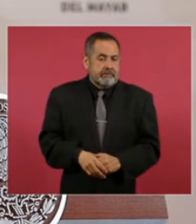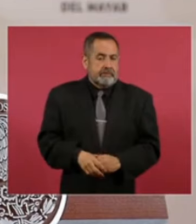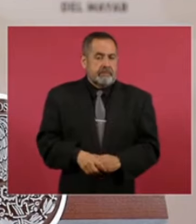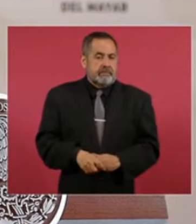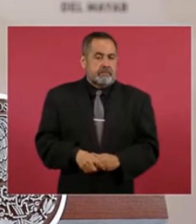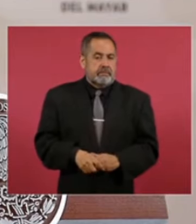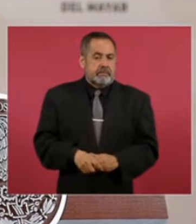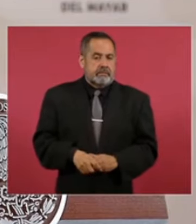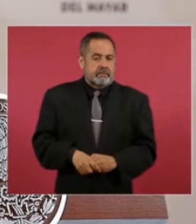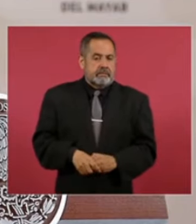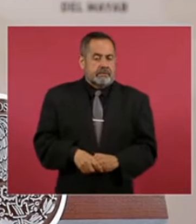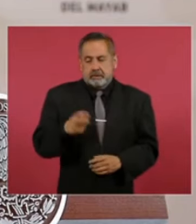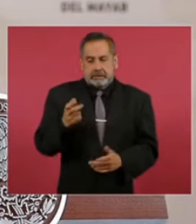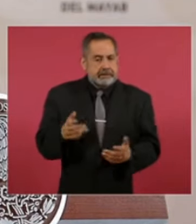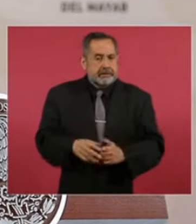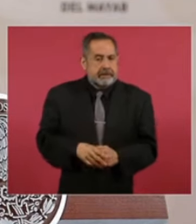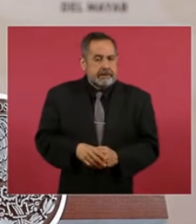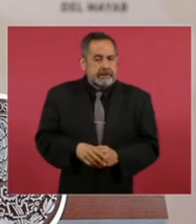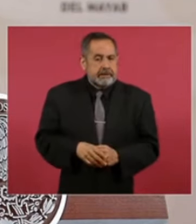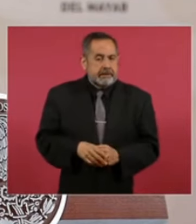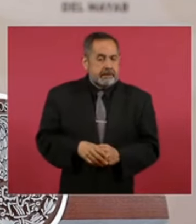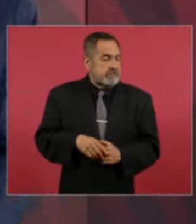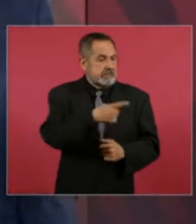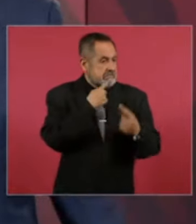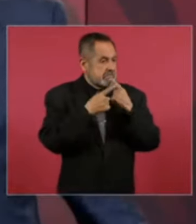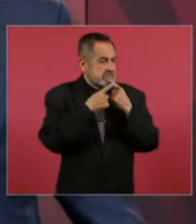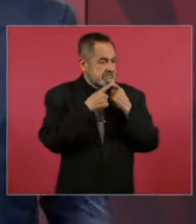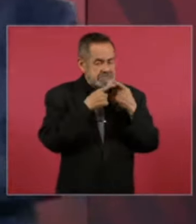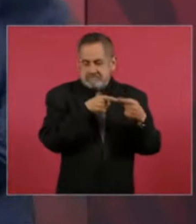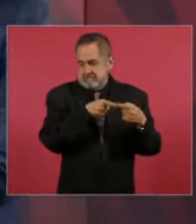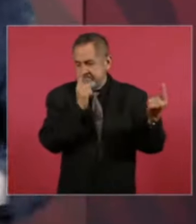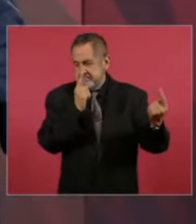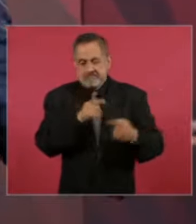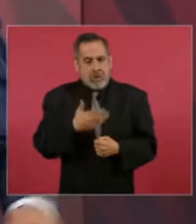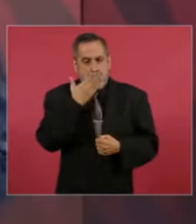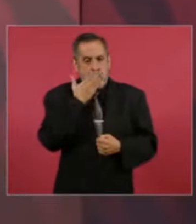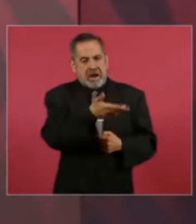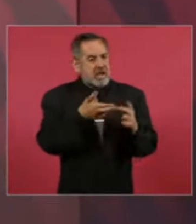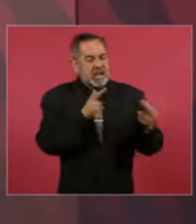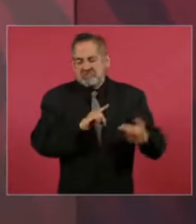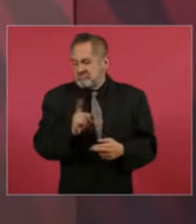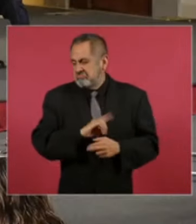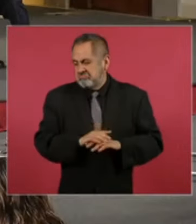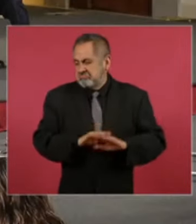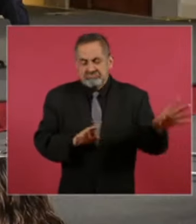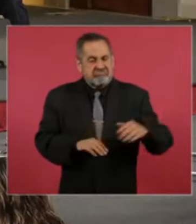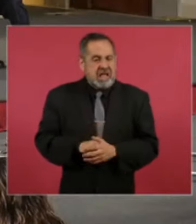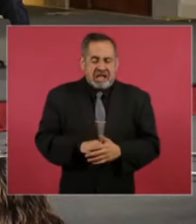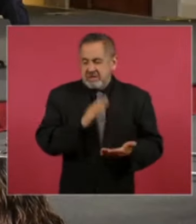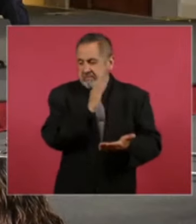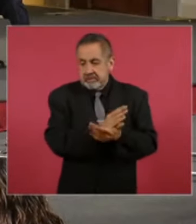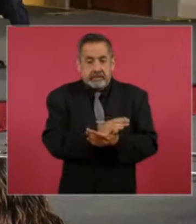entonces pues ahí se terminó el diálogo no fueron buenas las relaciones pero cuando me dice Rogelio